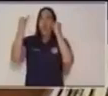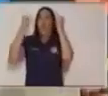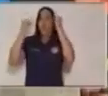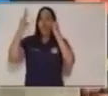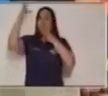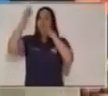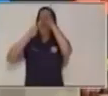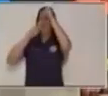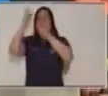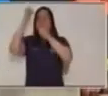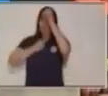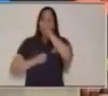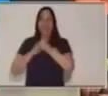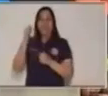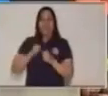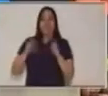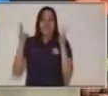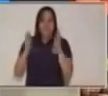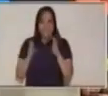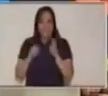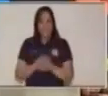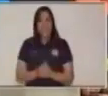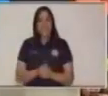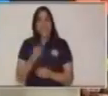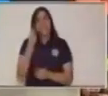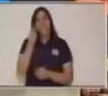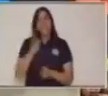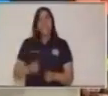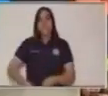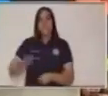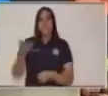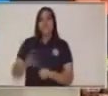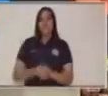se nos ocurre con respecto al tema. A ver, vamos.